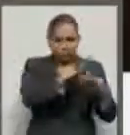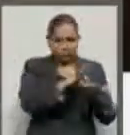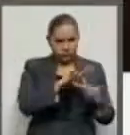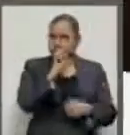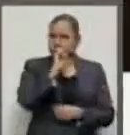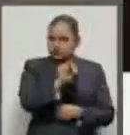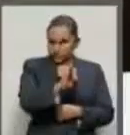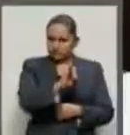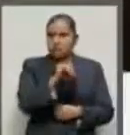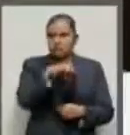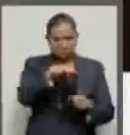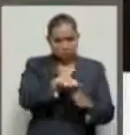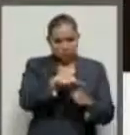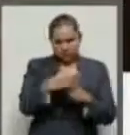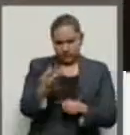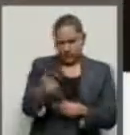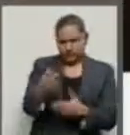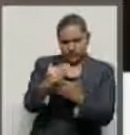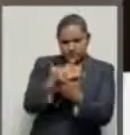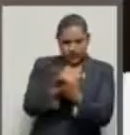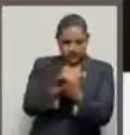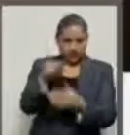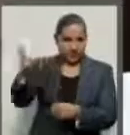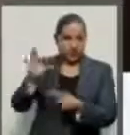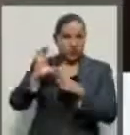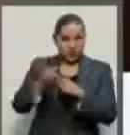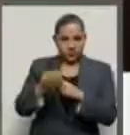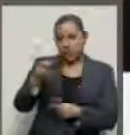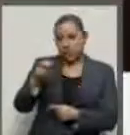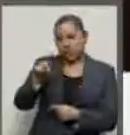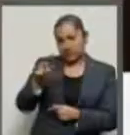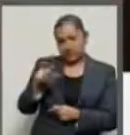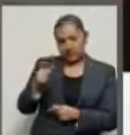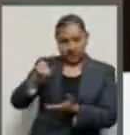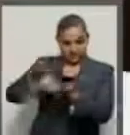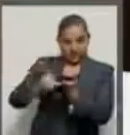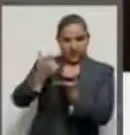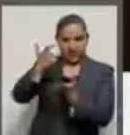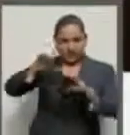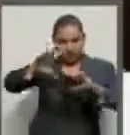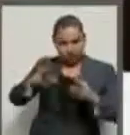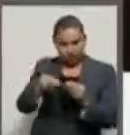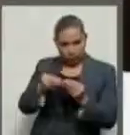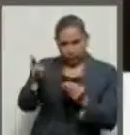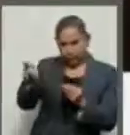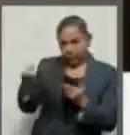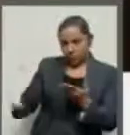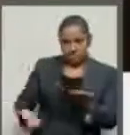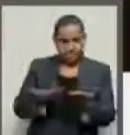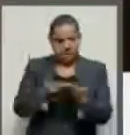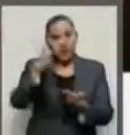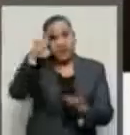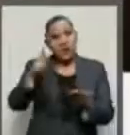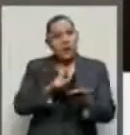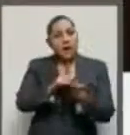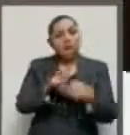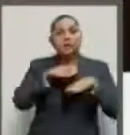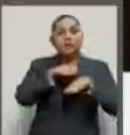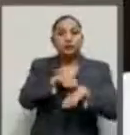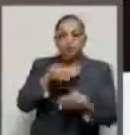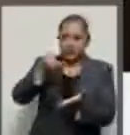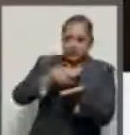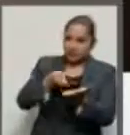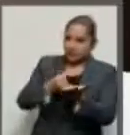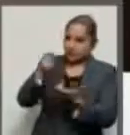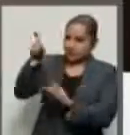dictamen por la Comisión de Hacienda y Crédito Público relativo a la Ley de Ingresos del Ejercicio